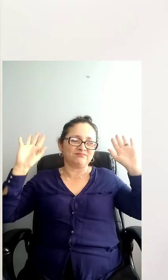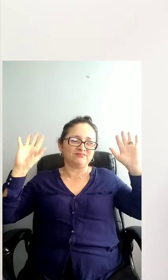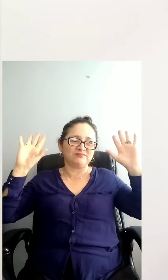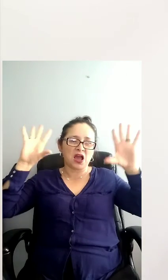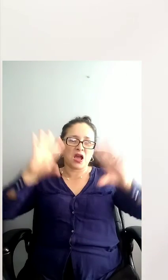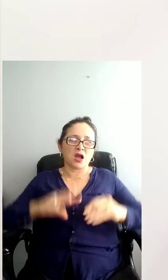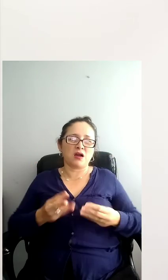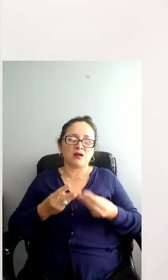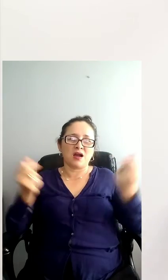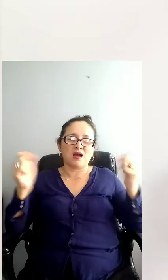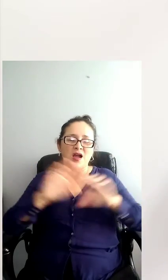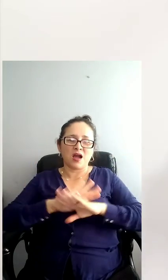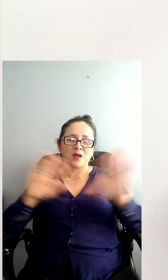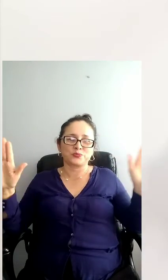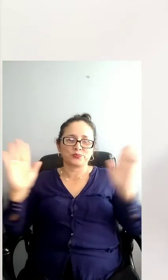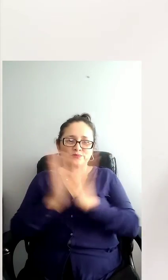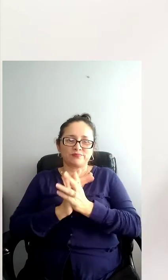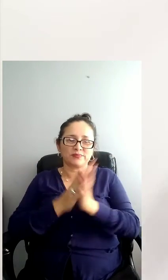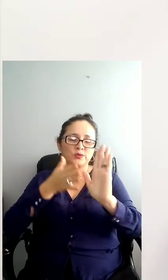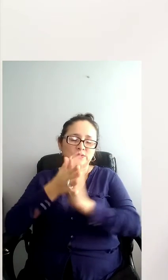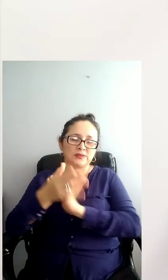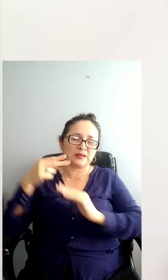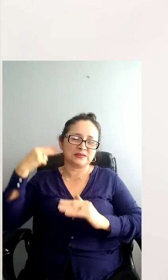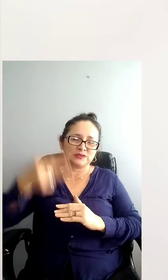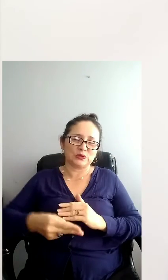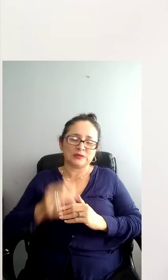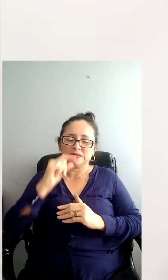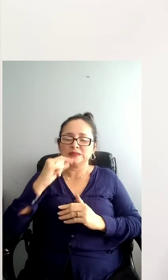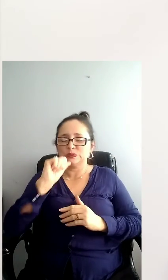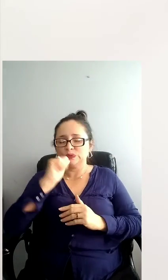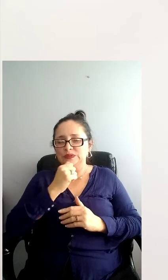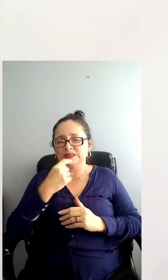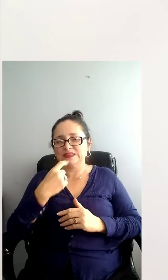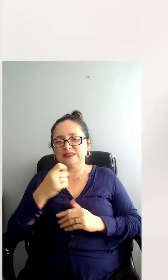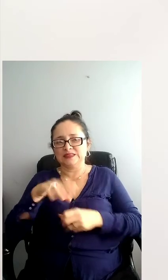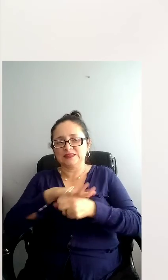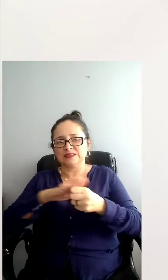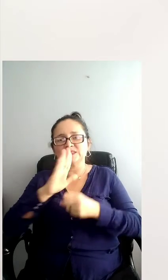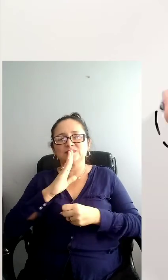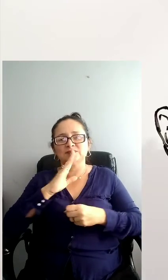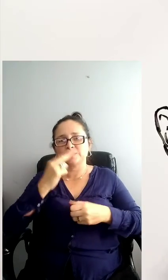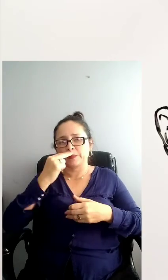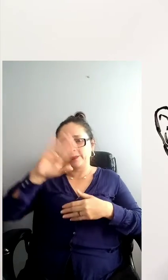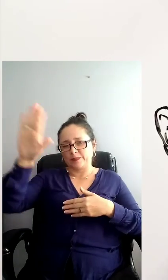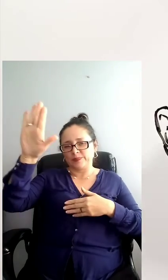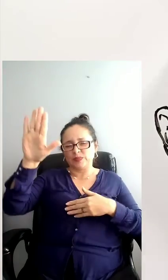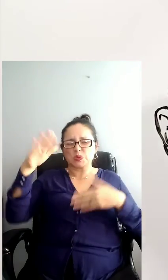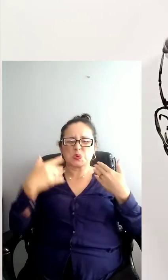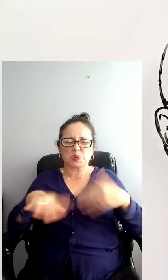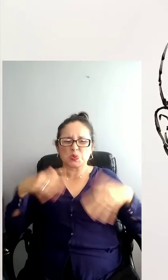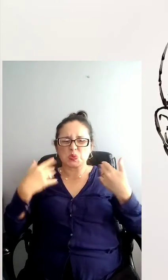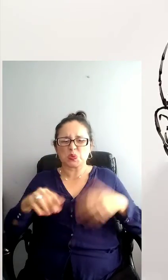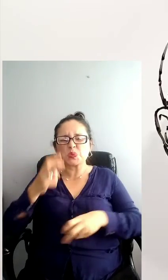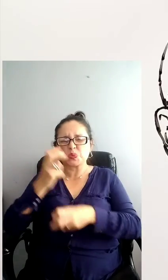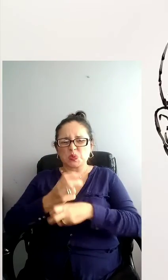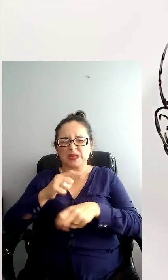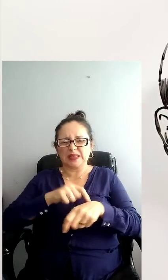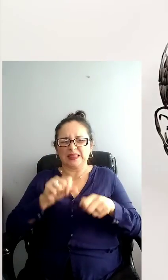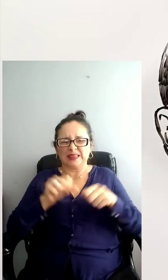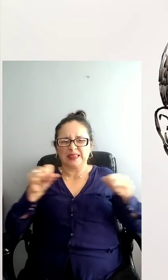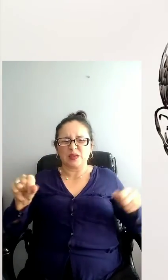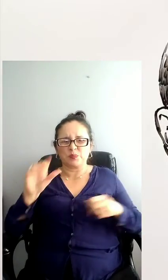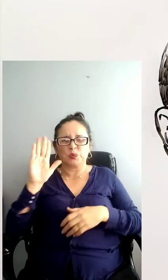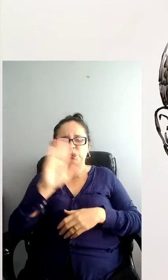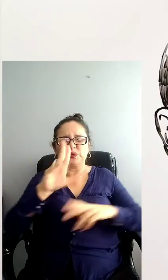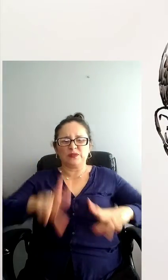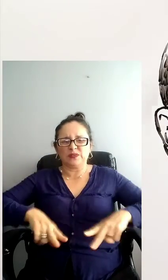Adolf Hitler es uno de los hombres más siniestros del siglo XX, creador de una de las etapas más vergonzosas en nuestra historia y responsable de la muerte de millones